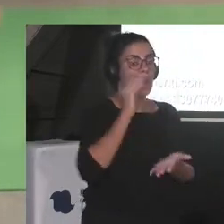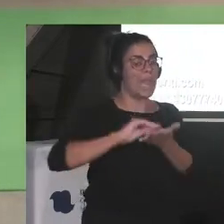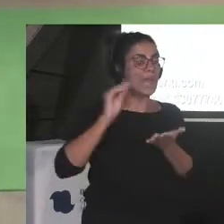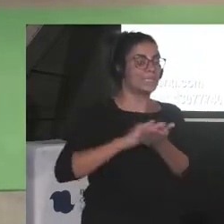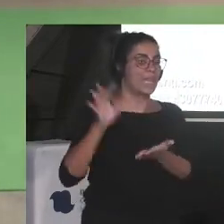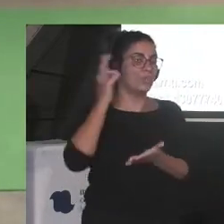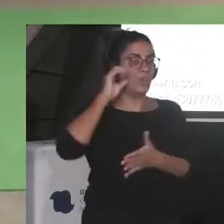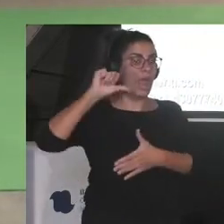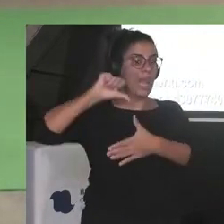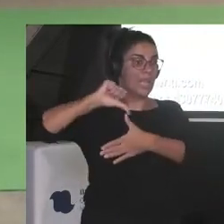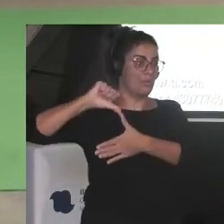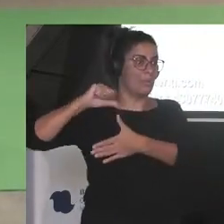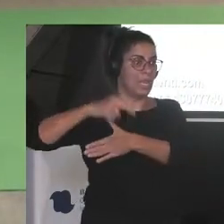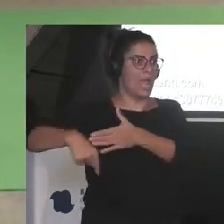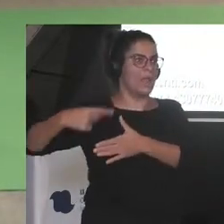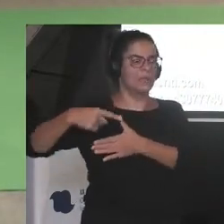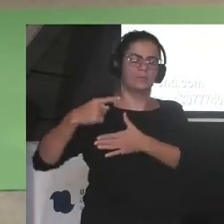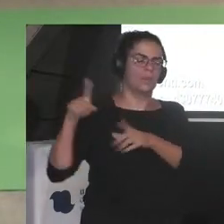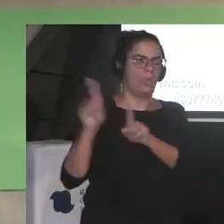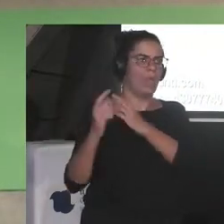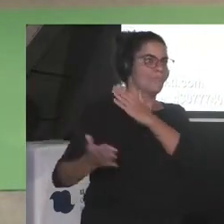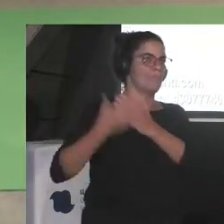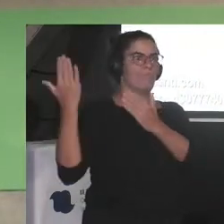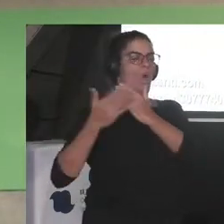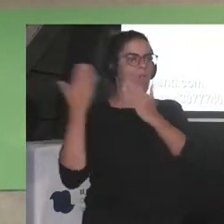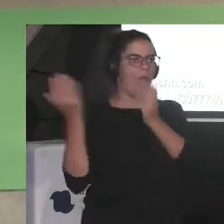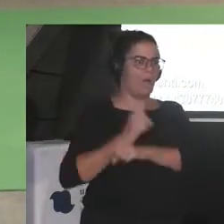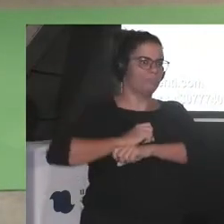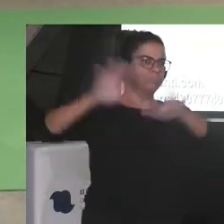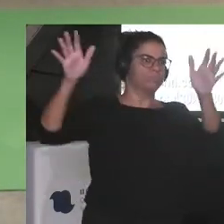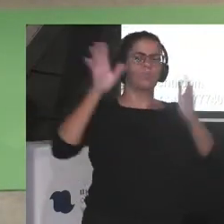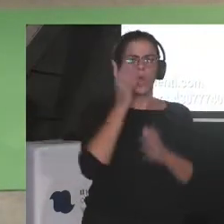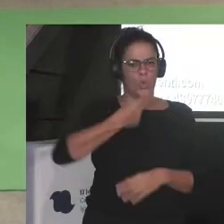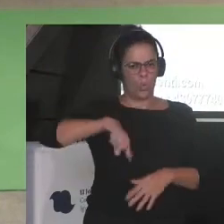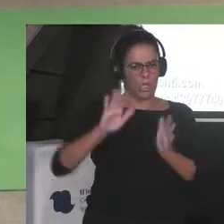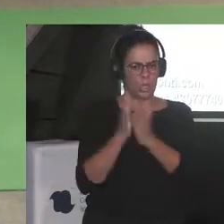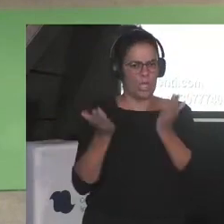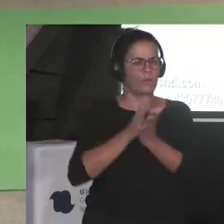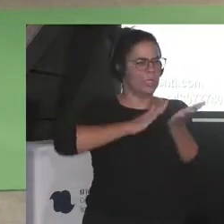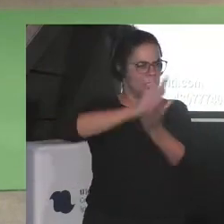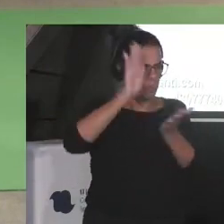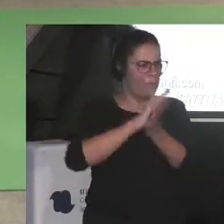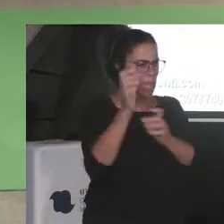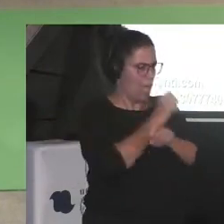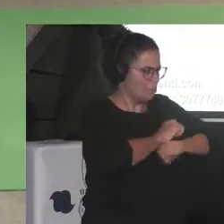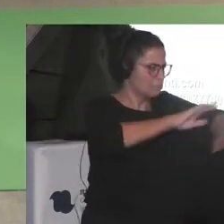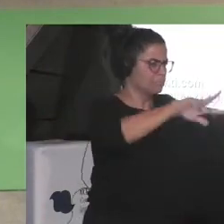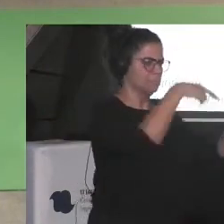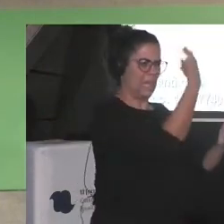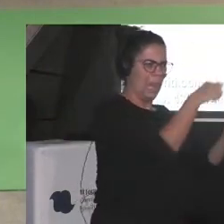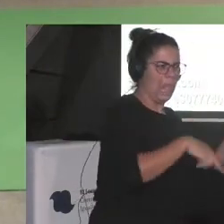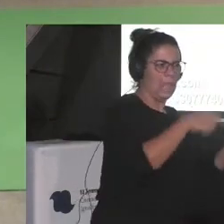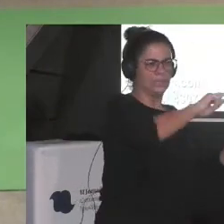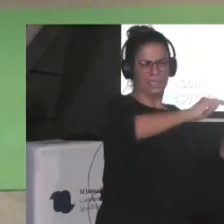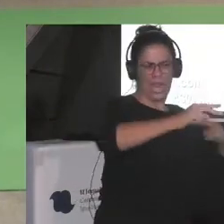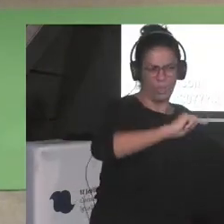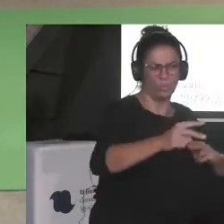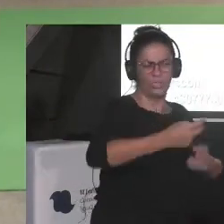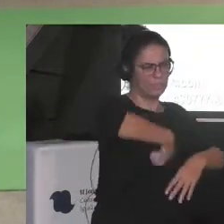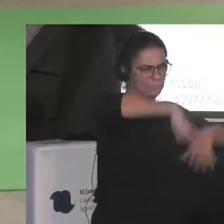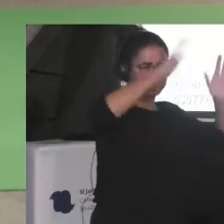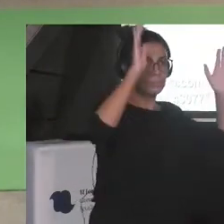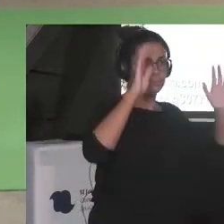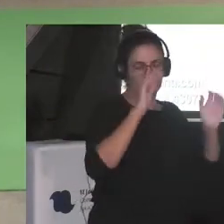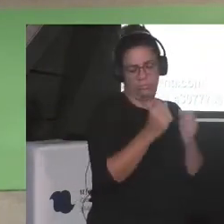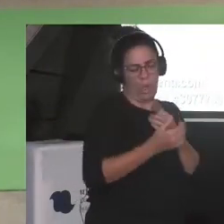¿no? se publican ¿no? leen nuestros libros se venden se traducen etcétera hay todo un boom pero si te pones